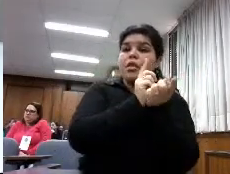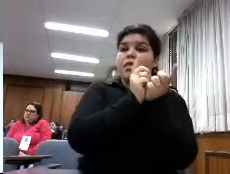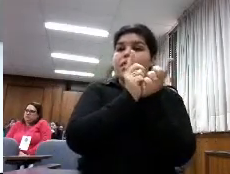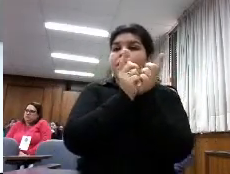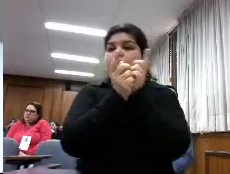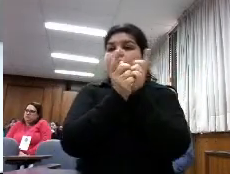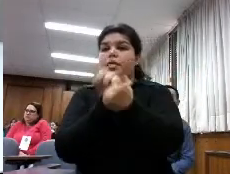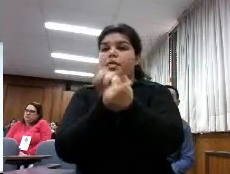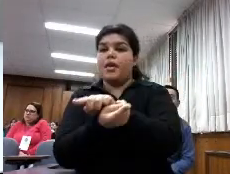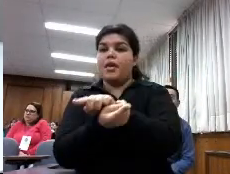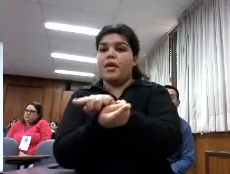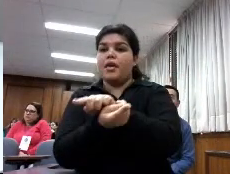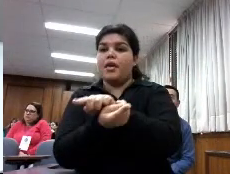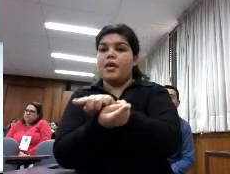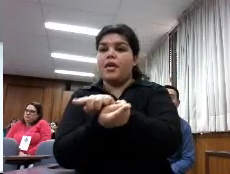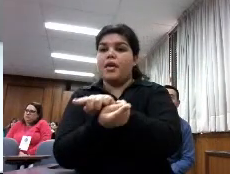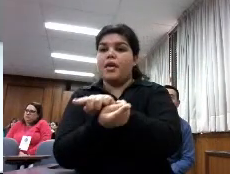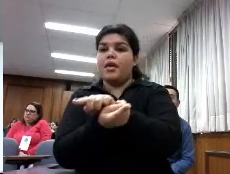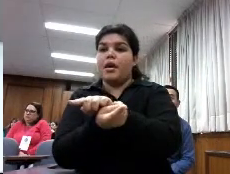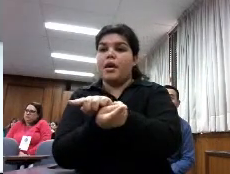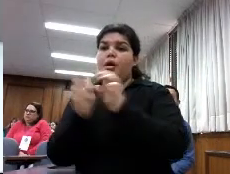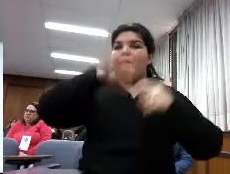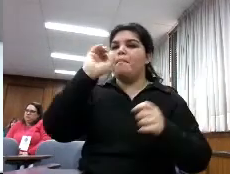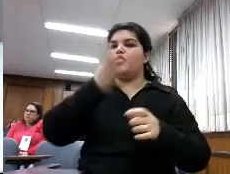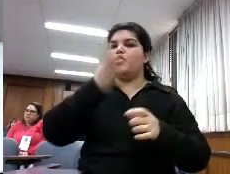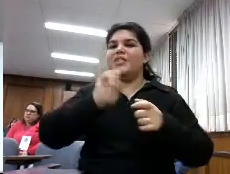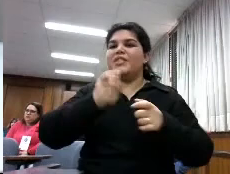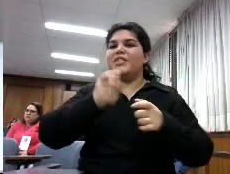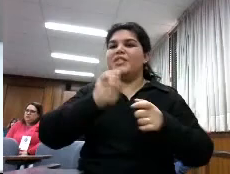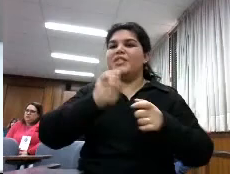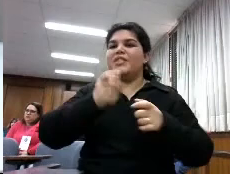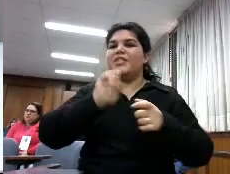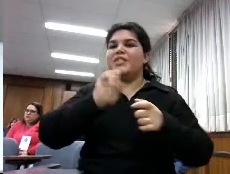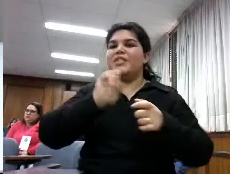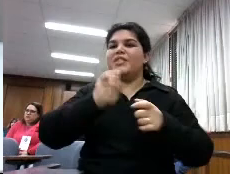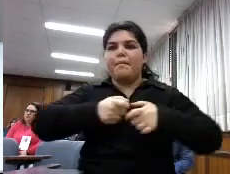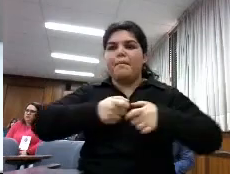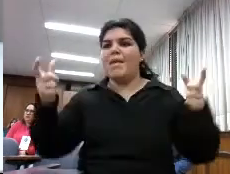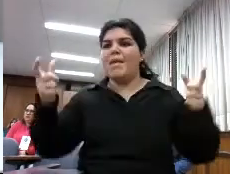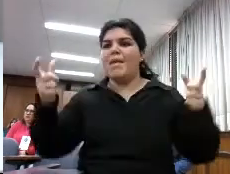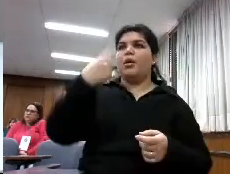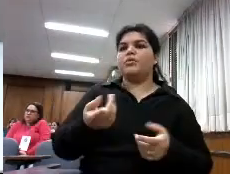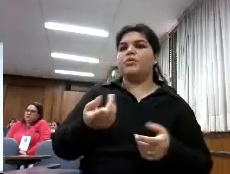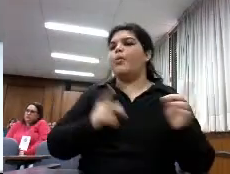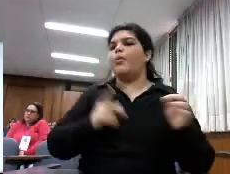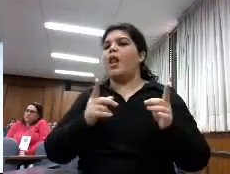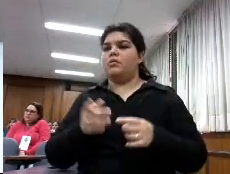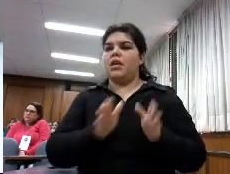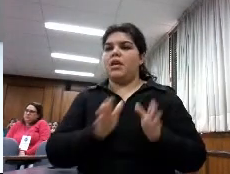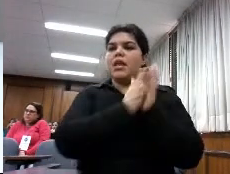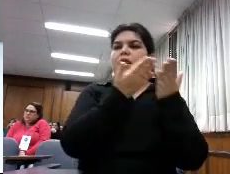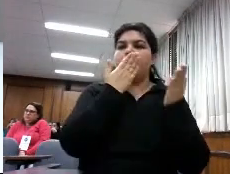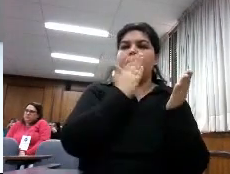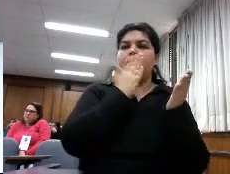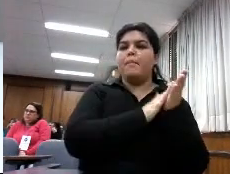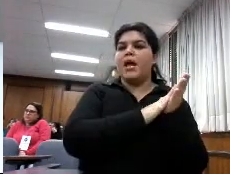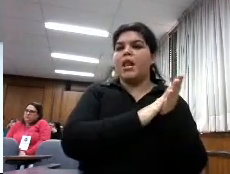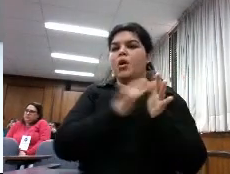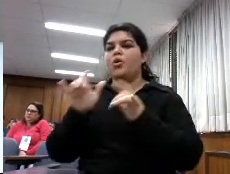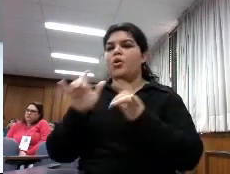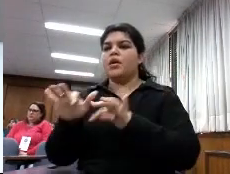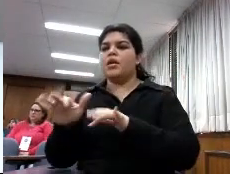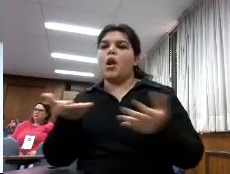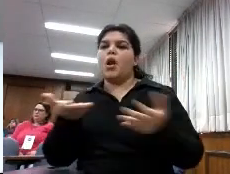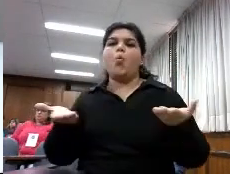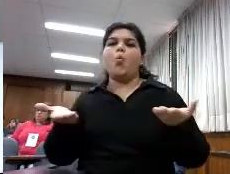una cosa que se ha lanzado desde el orden de Dios es decir ¿usted qué prefiere? ¿digital o analógico? ¿o impreso? como si